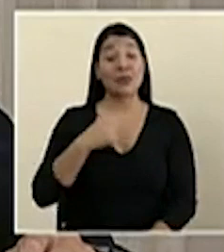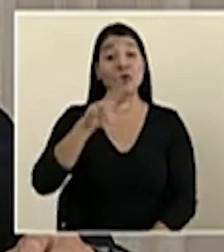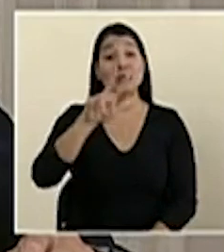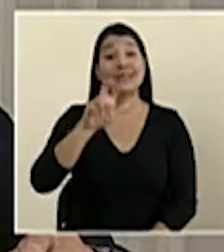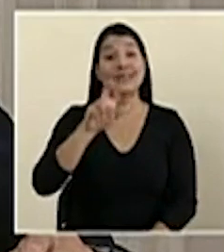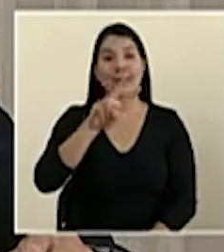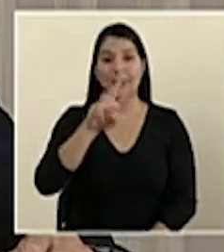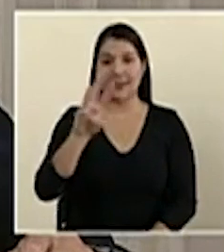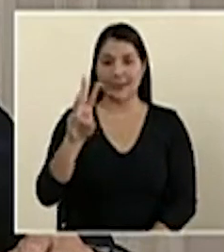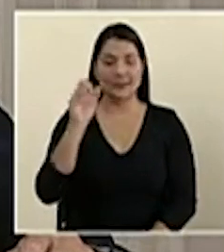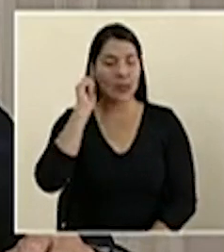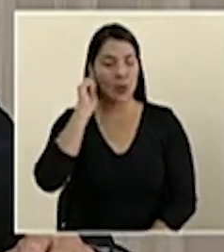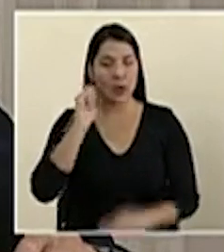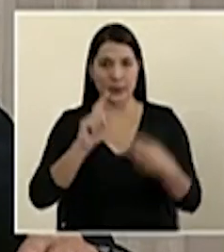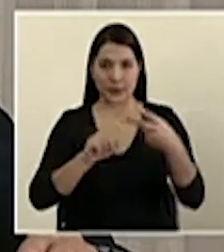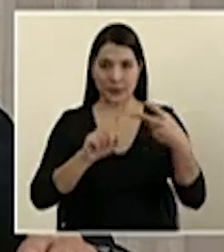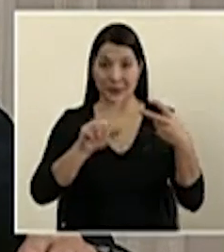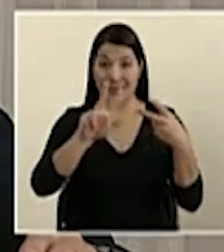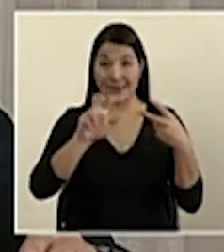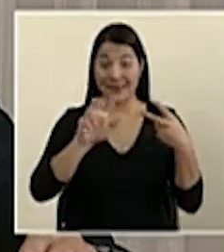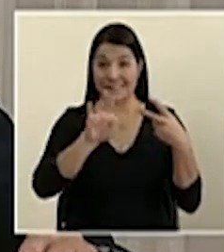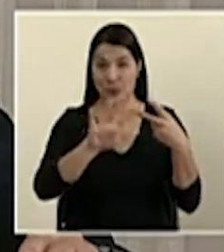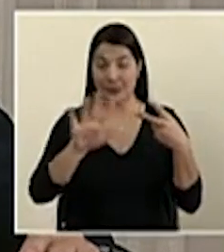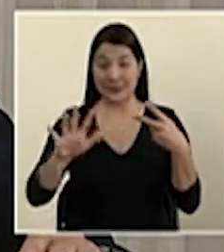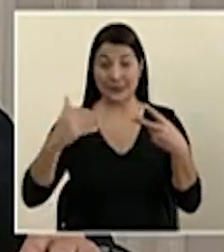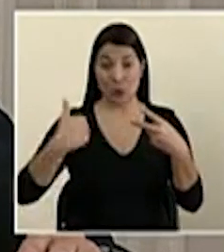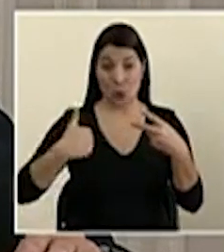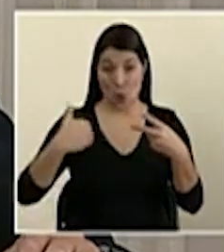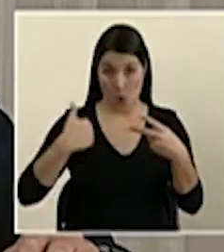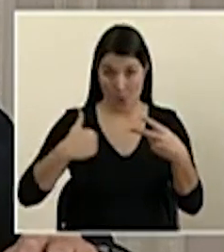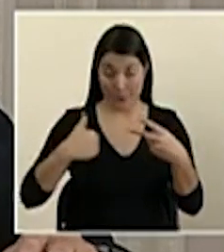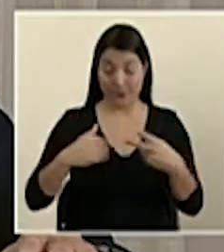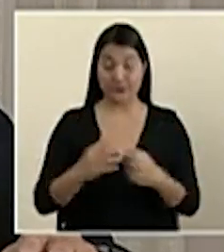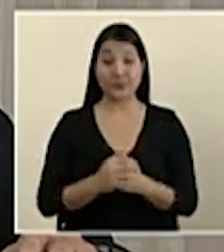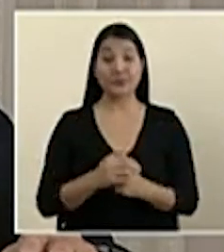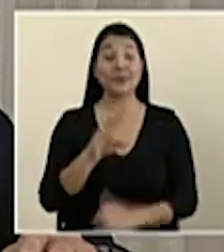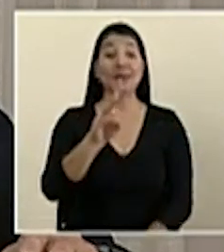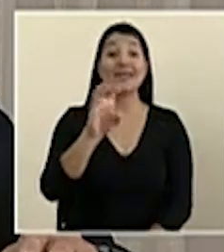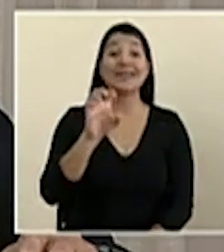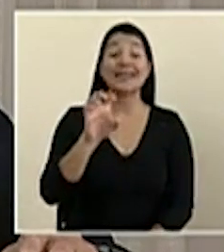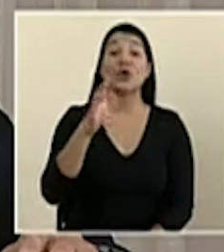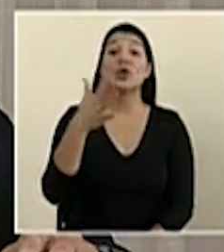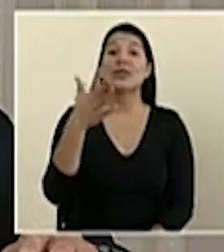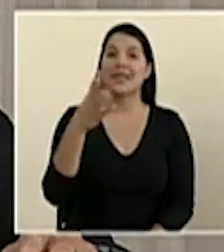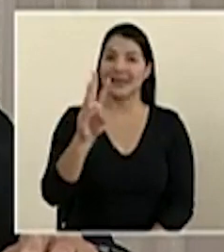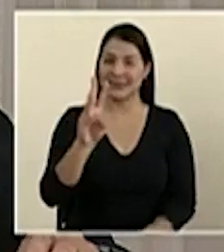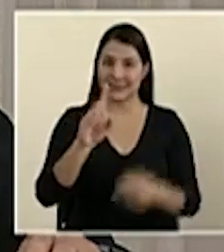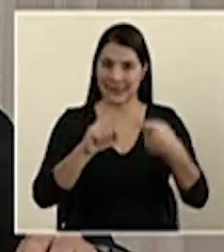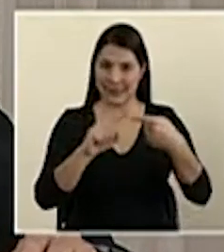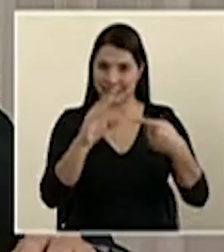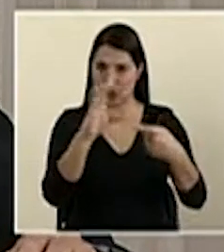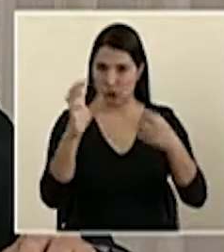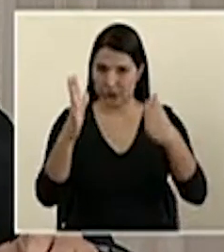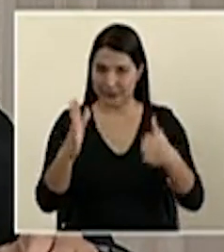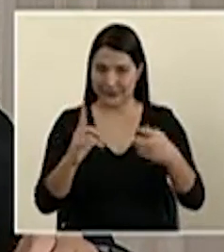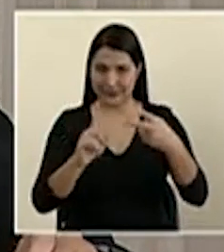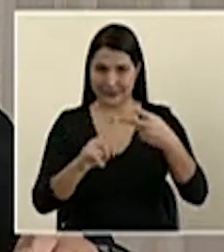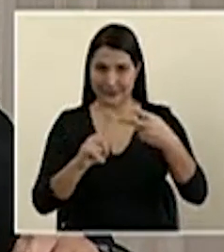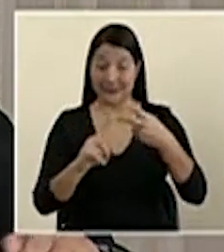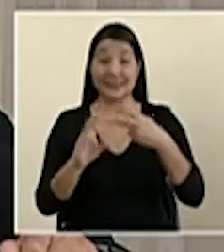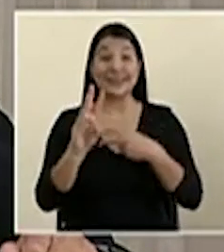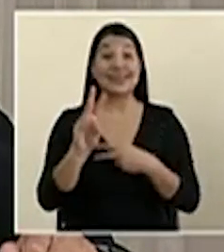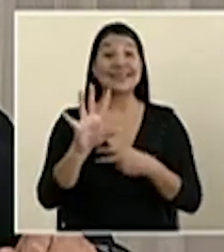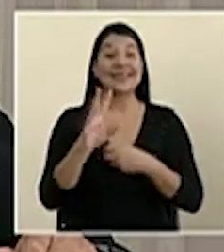mujeres y 355 hombres, de los cuales 616 son costarricenses y 65